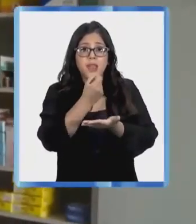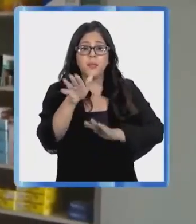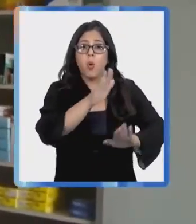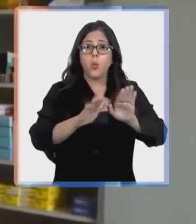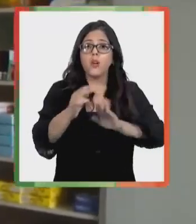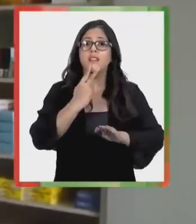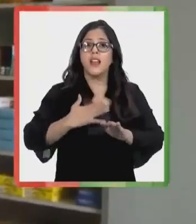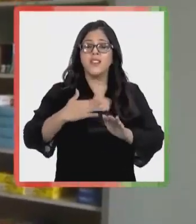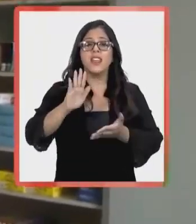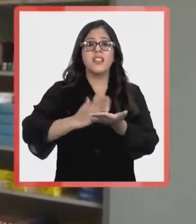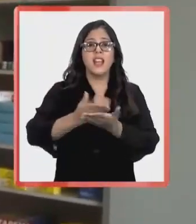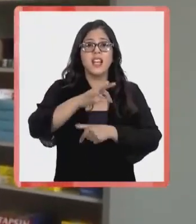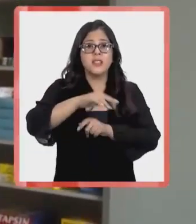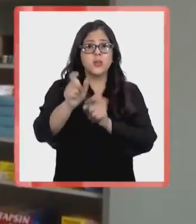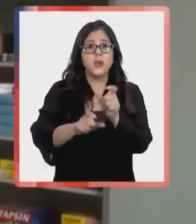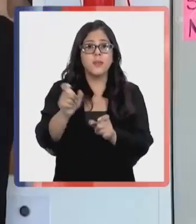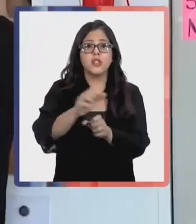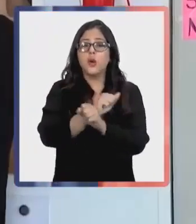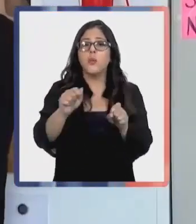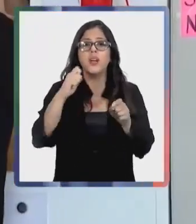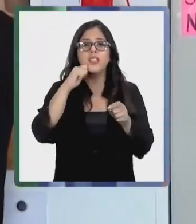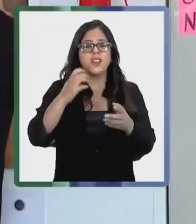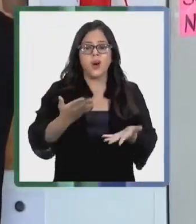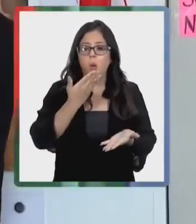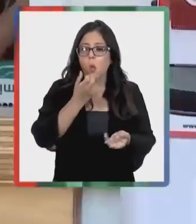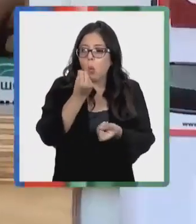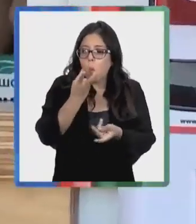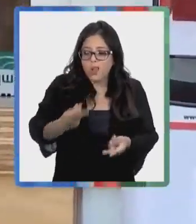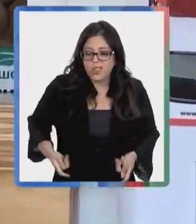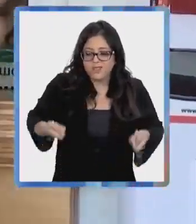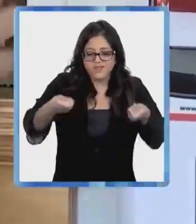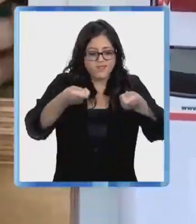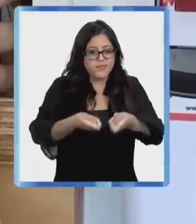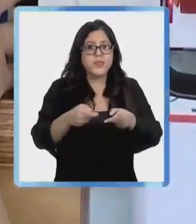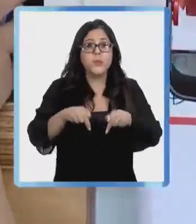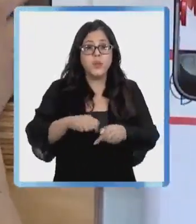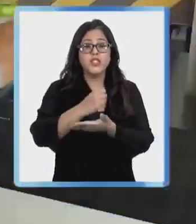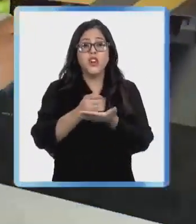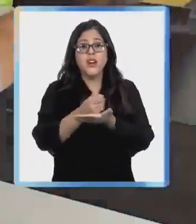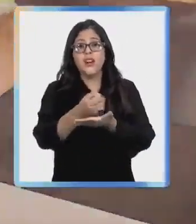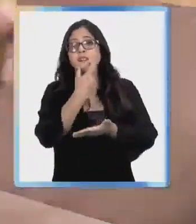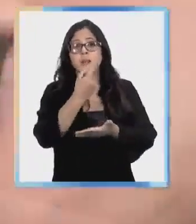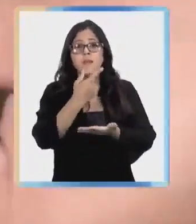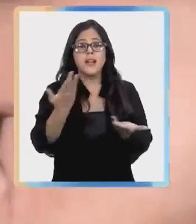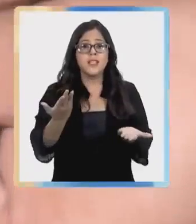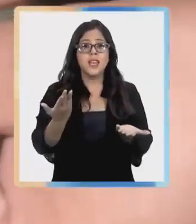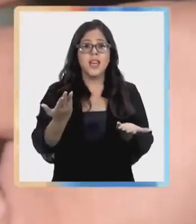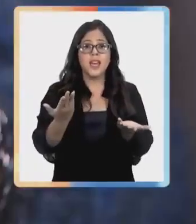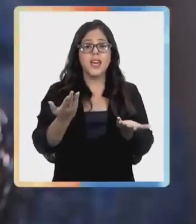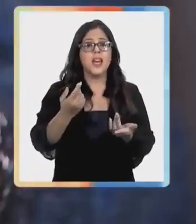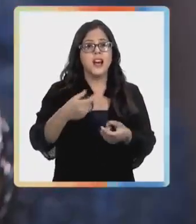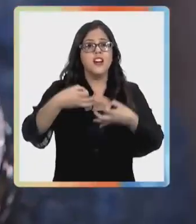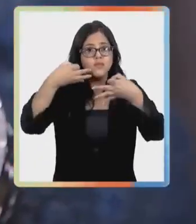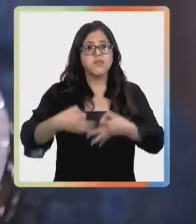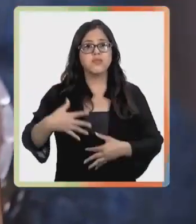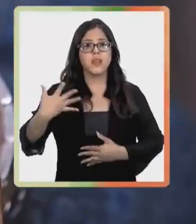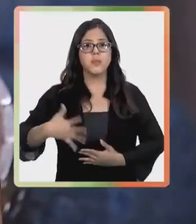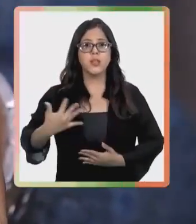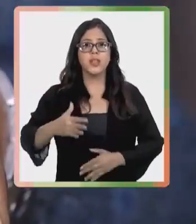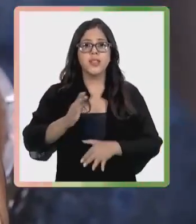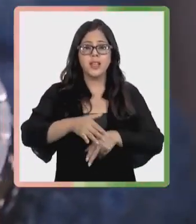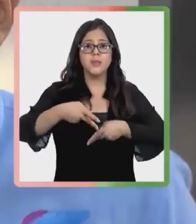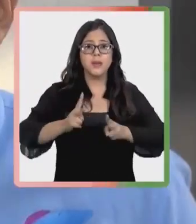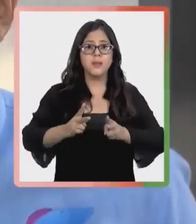cuidado de la vida y la salud de las personas no puede depender de cuántas partes tenemos en el bolsillo. Y por eso es esta farmacia, esta medida, tiene tanto sentido y es tan